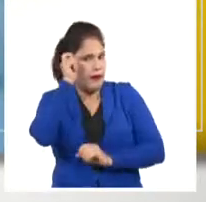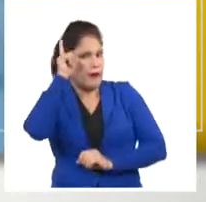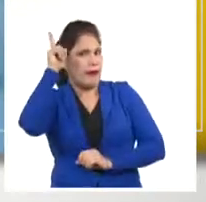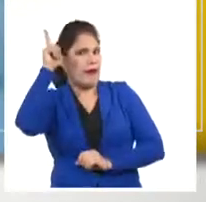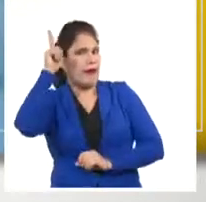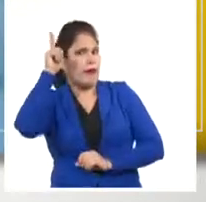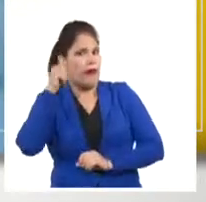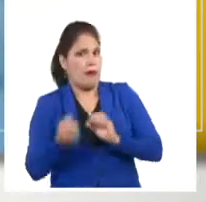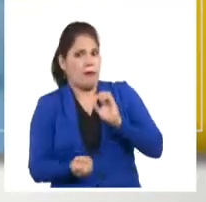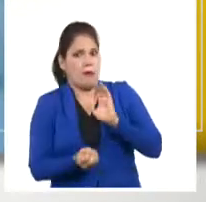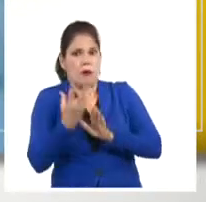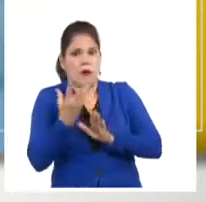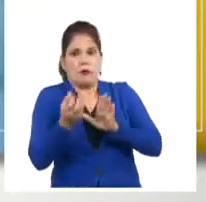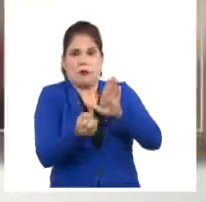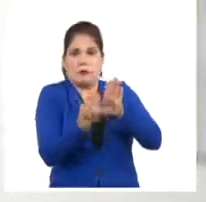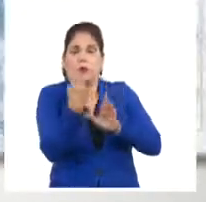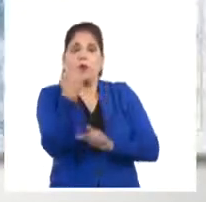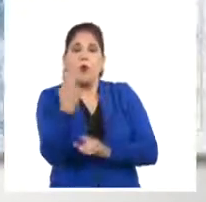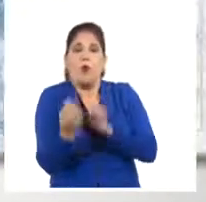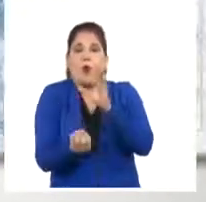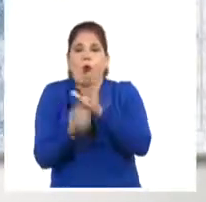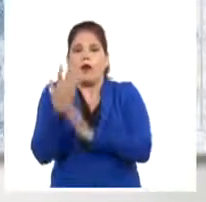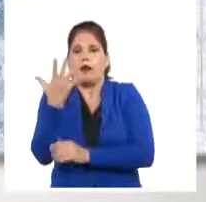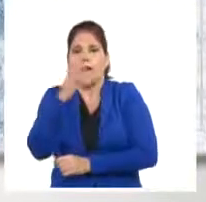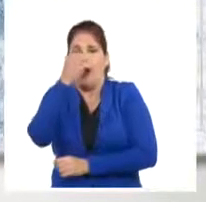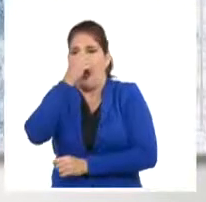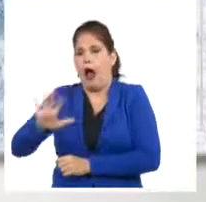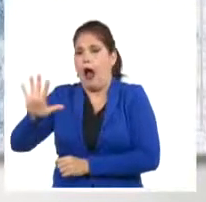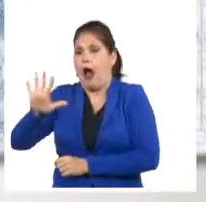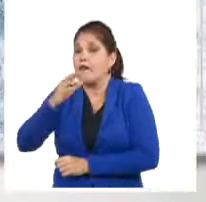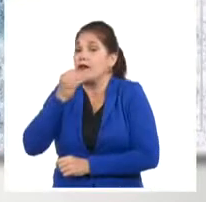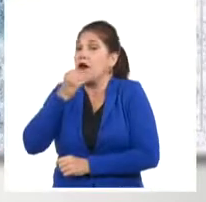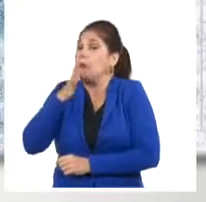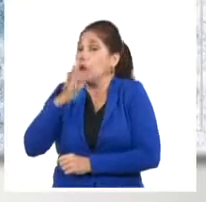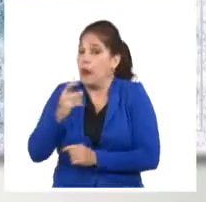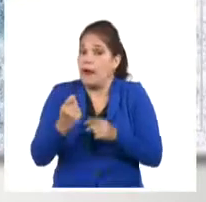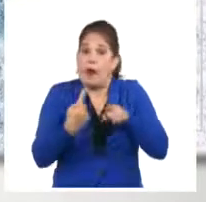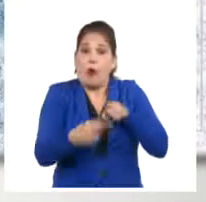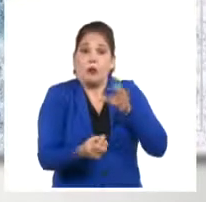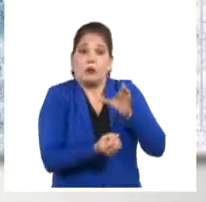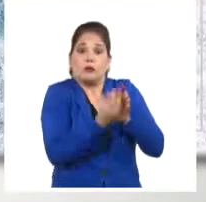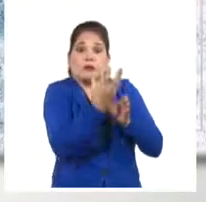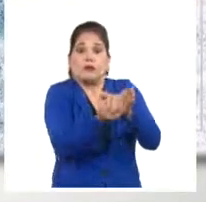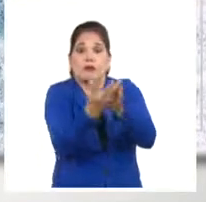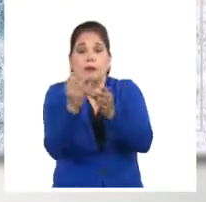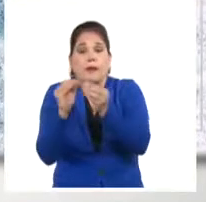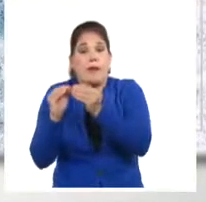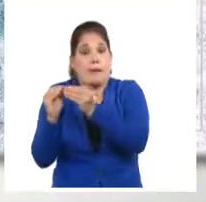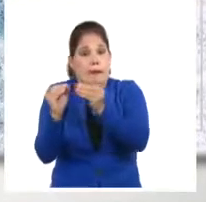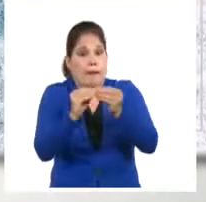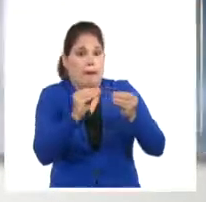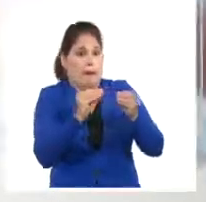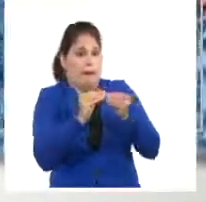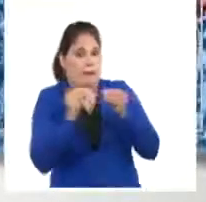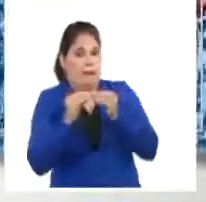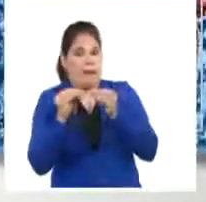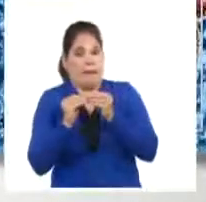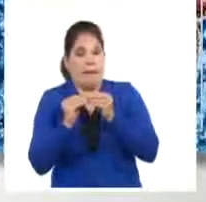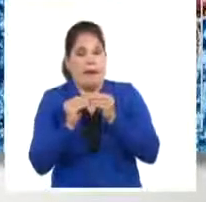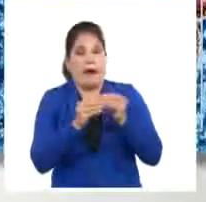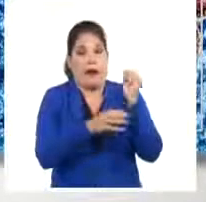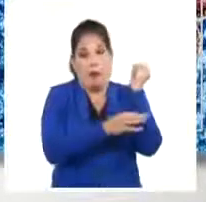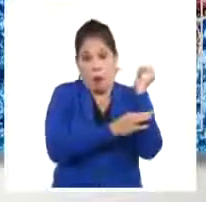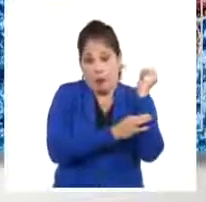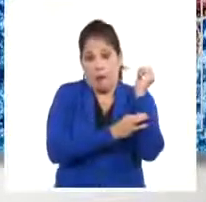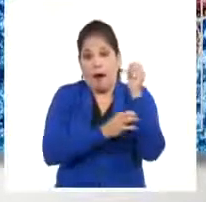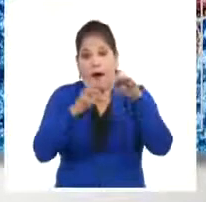que el brote en curso tiene un solo origen y señala posibles eventos previos de transmisión silenciosa en humanos o